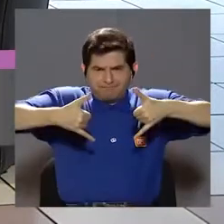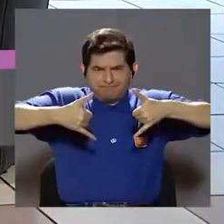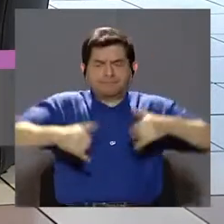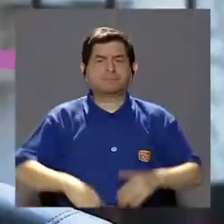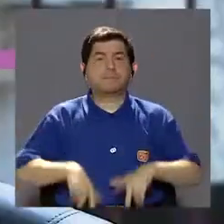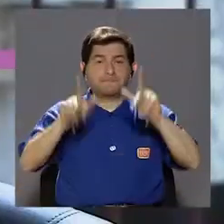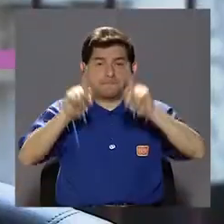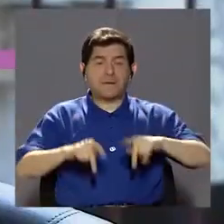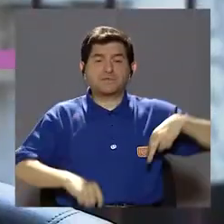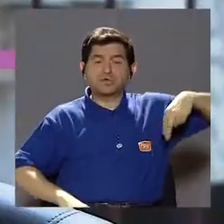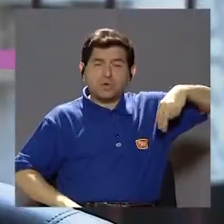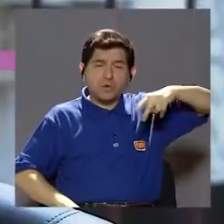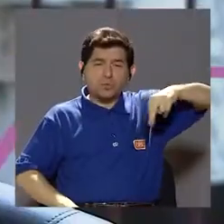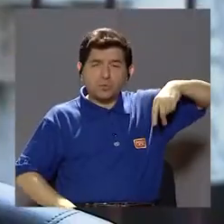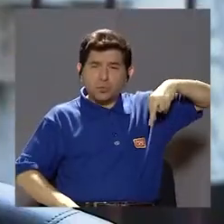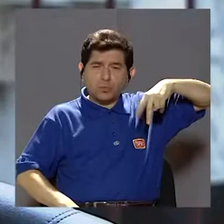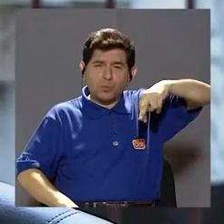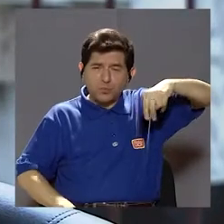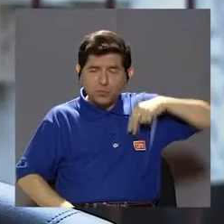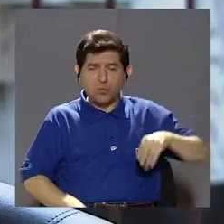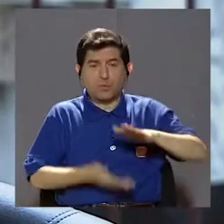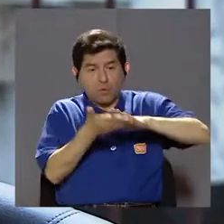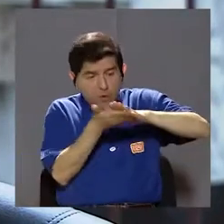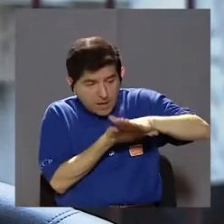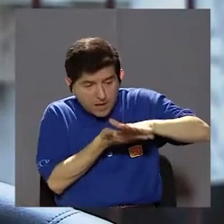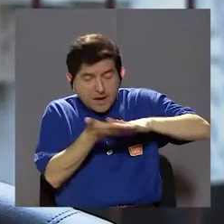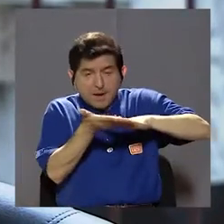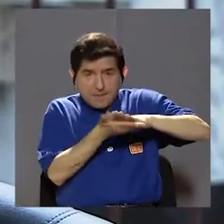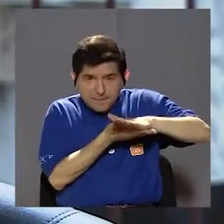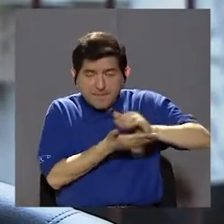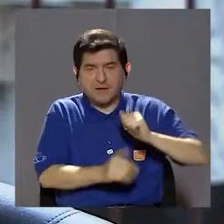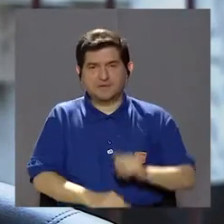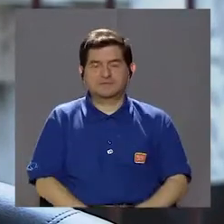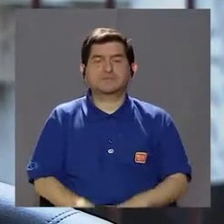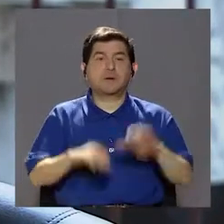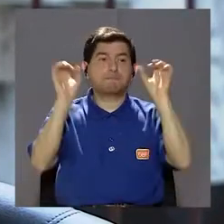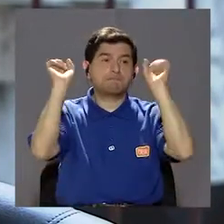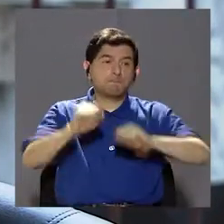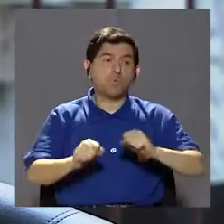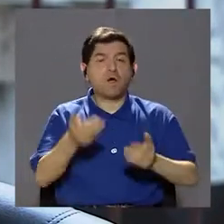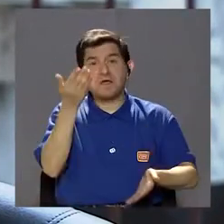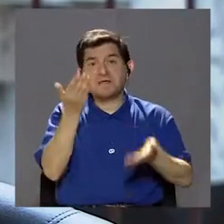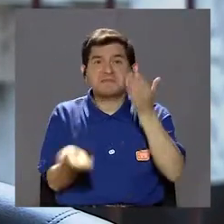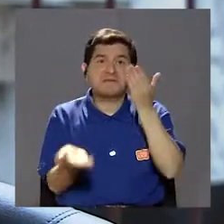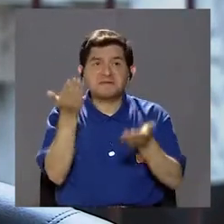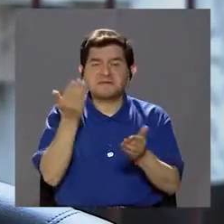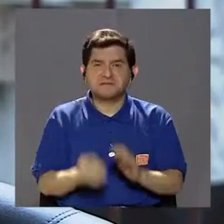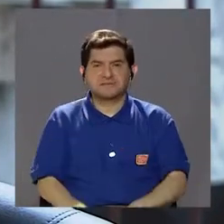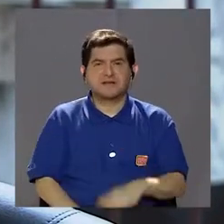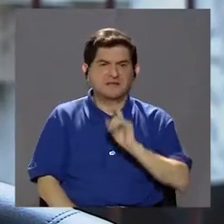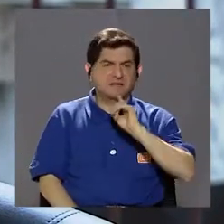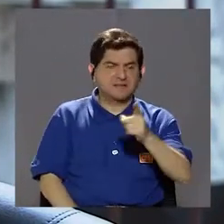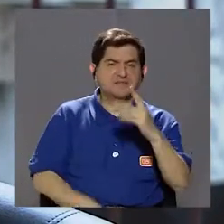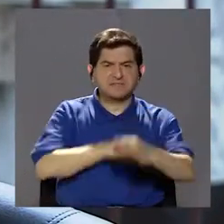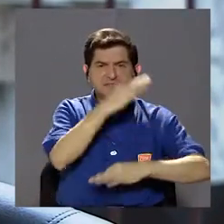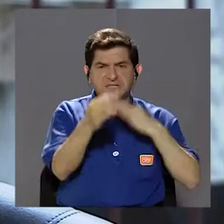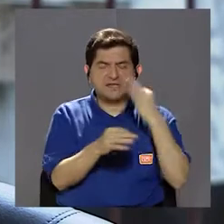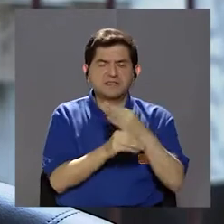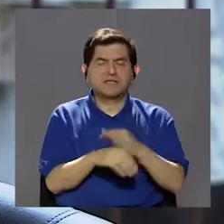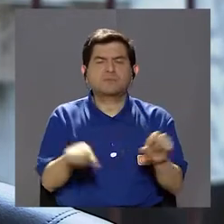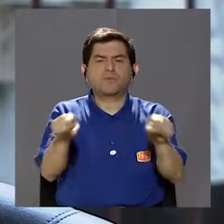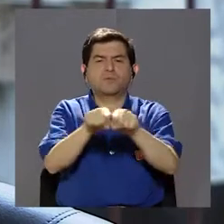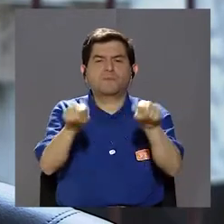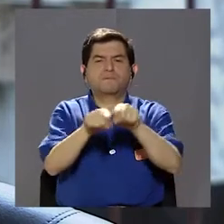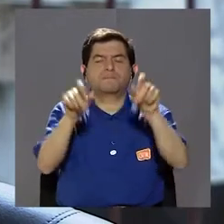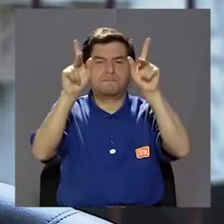altos, la gente que camina mucho, porque es la planta del pie constantemente, se le puede achacar un poquito también a lo que es el